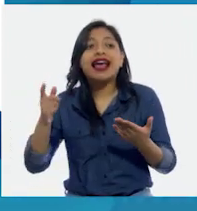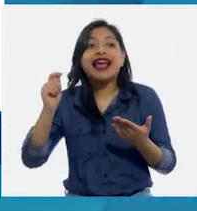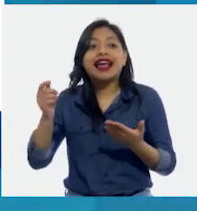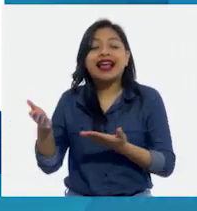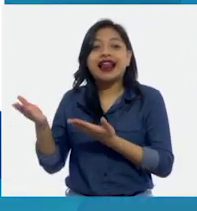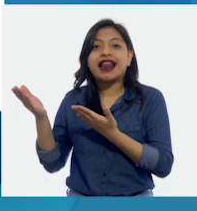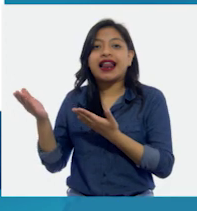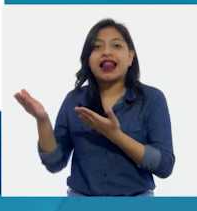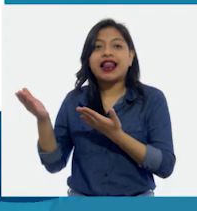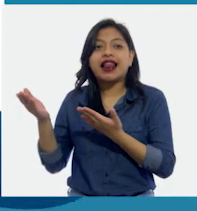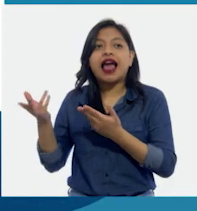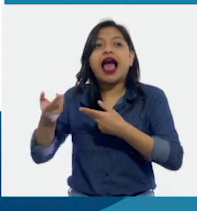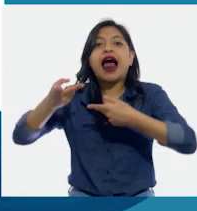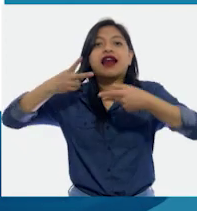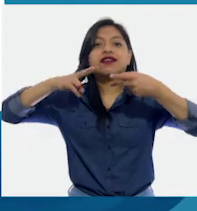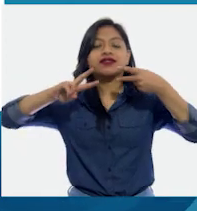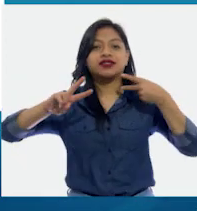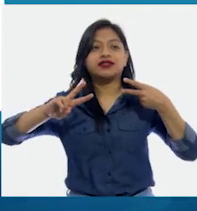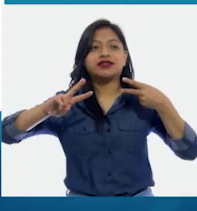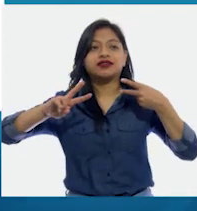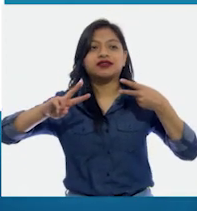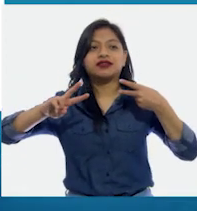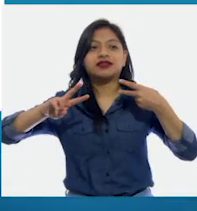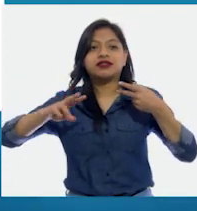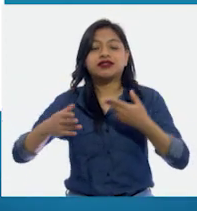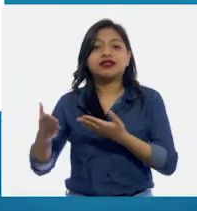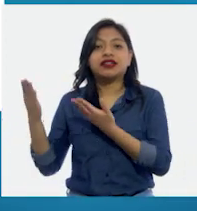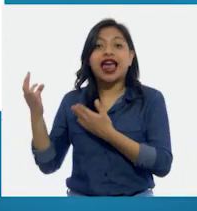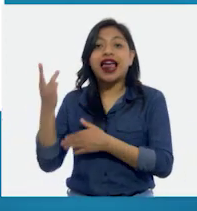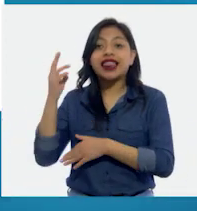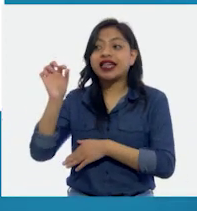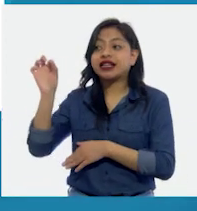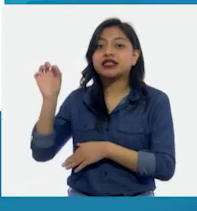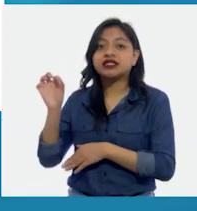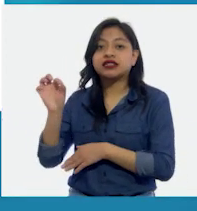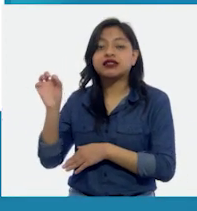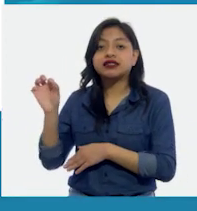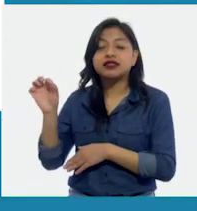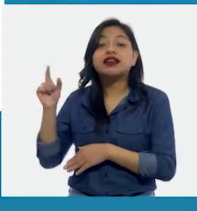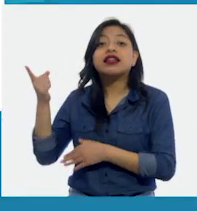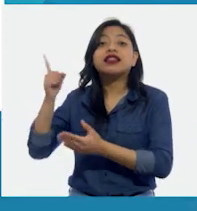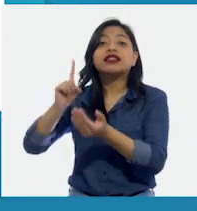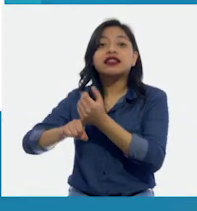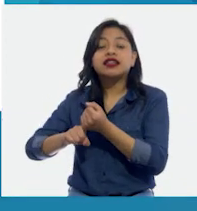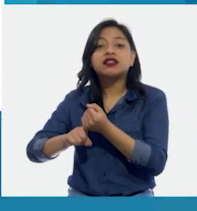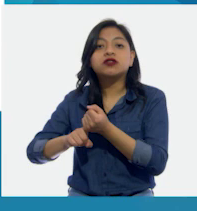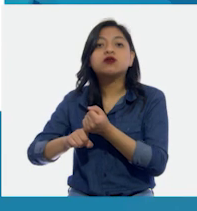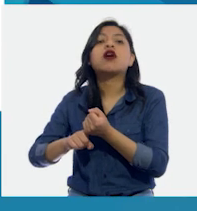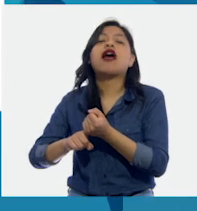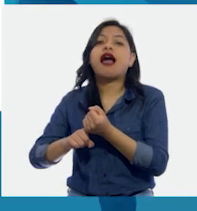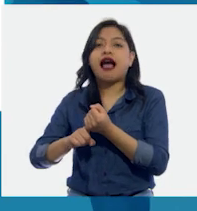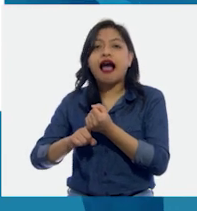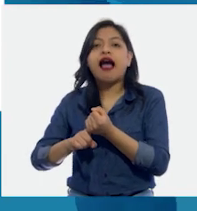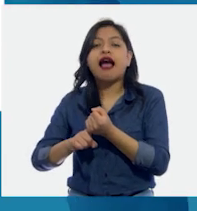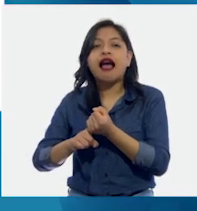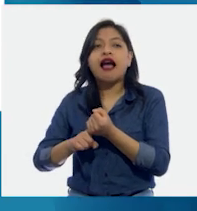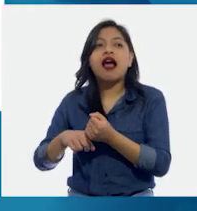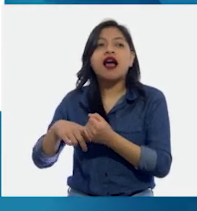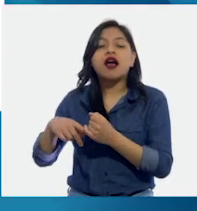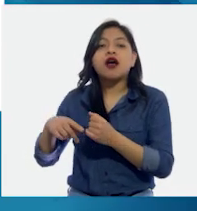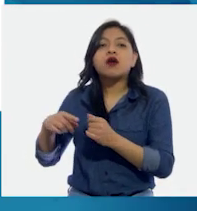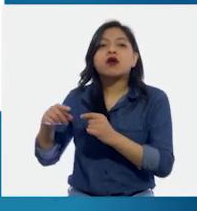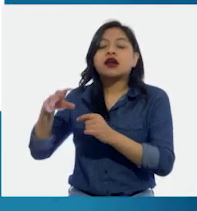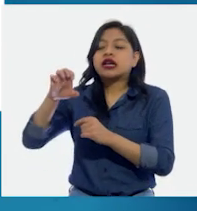exactamente al revés. Estas tres bolitas que ves en el centro son los estambres y lo que está